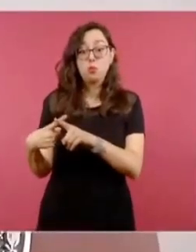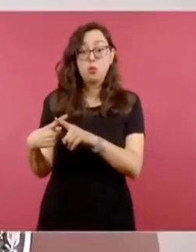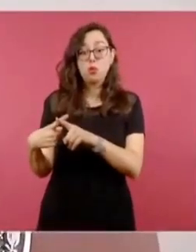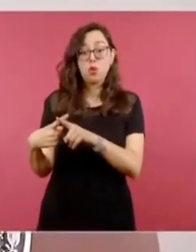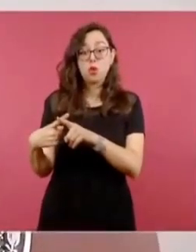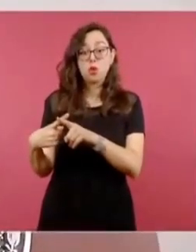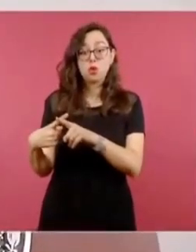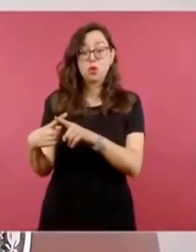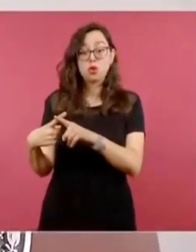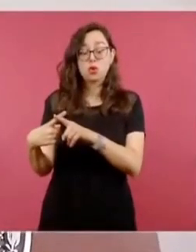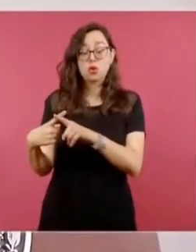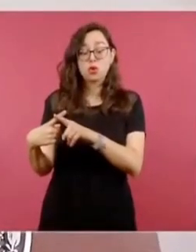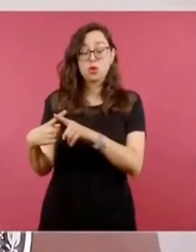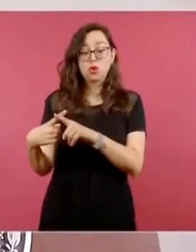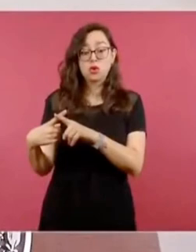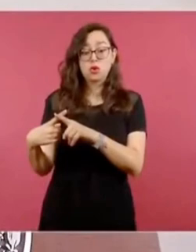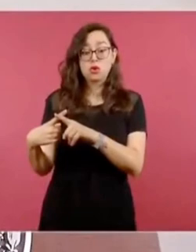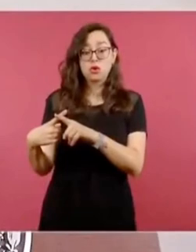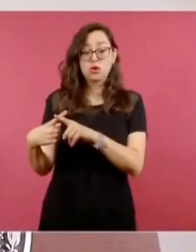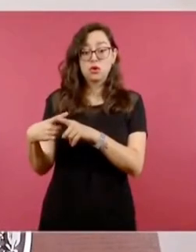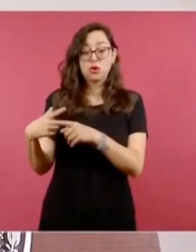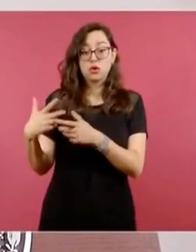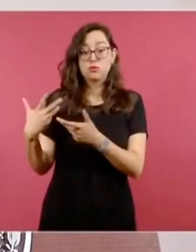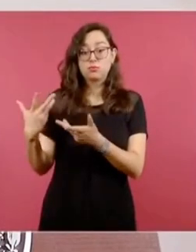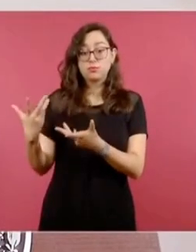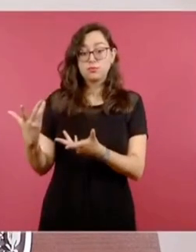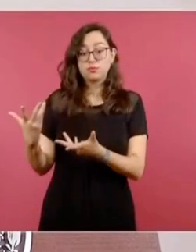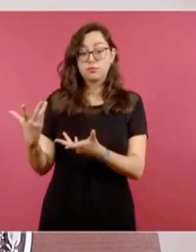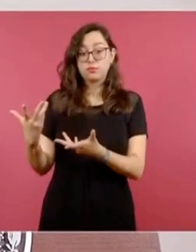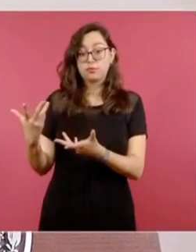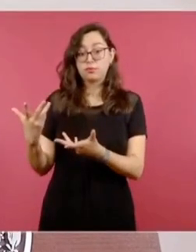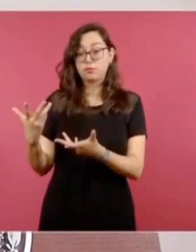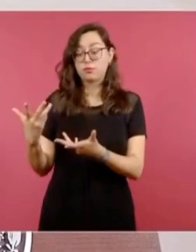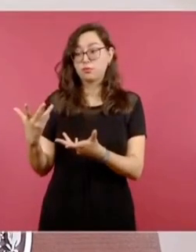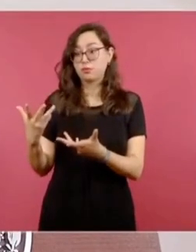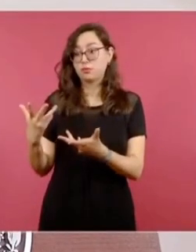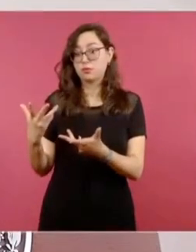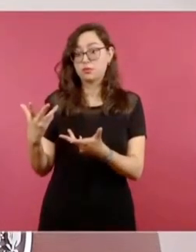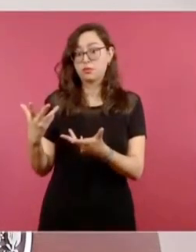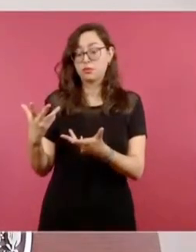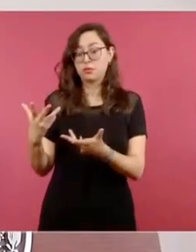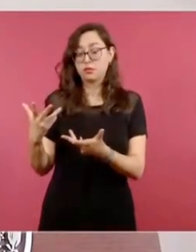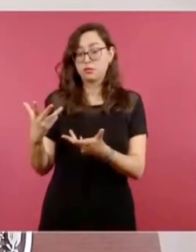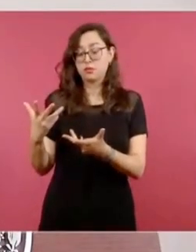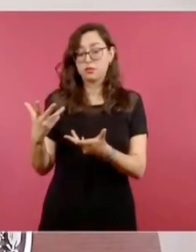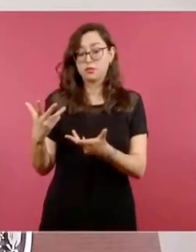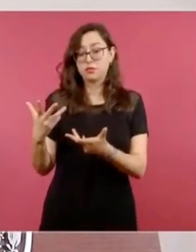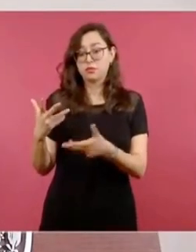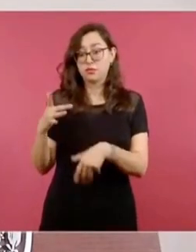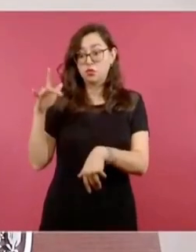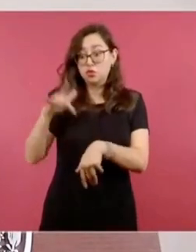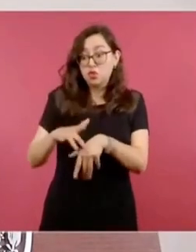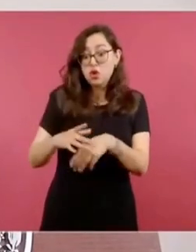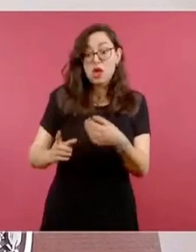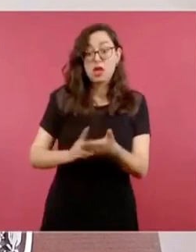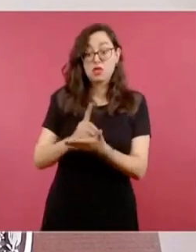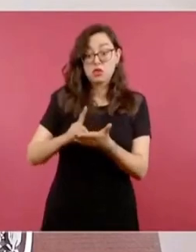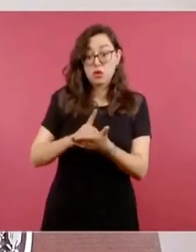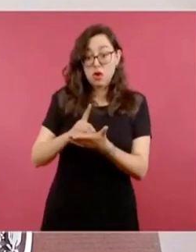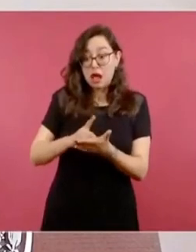cantidades preocupantes por consumo,